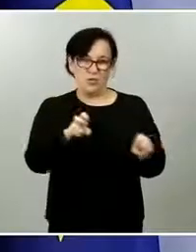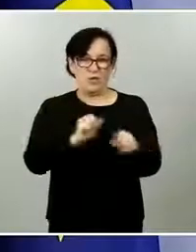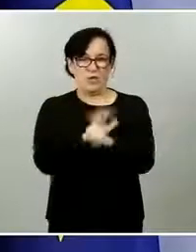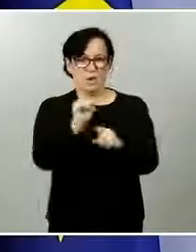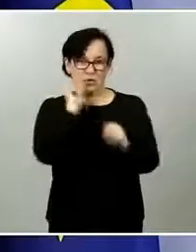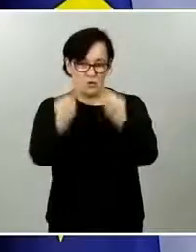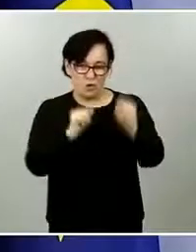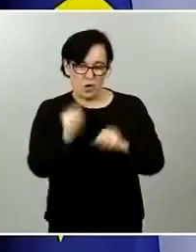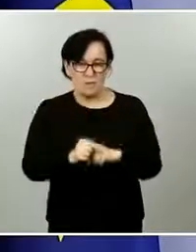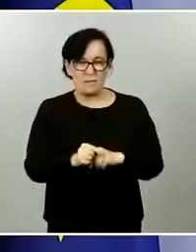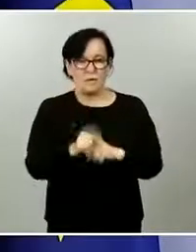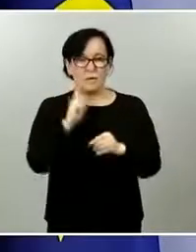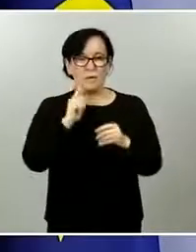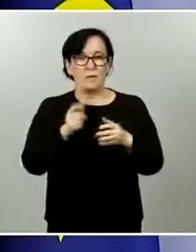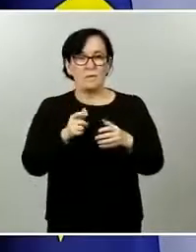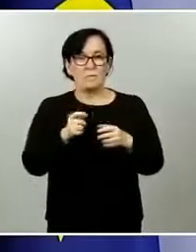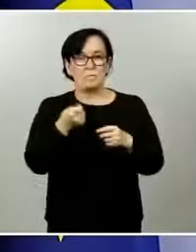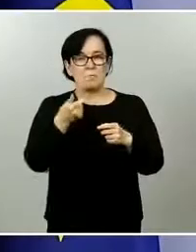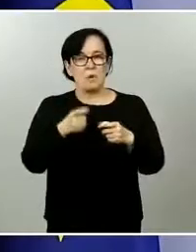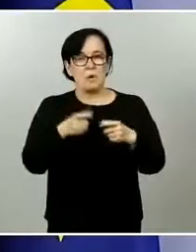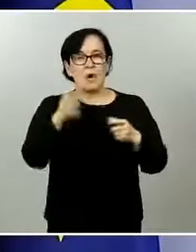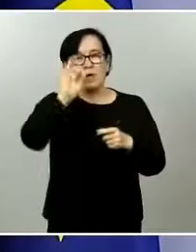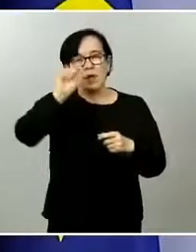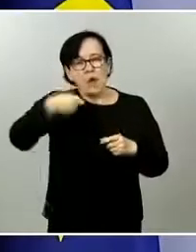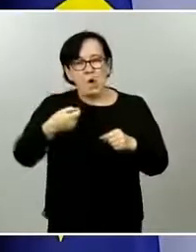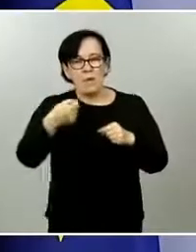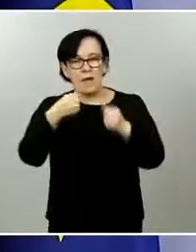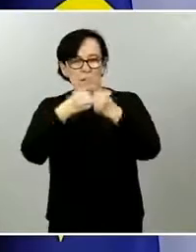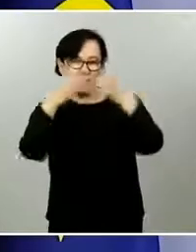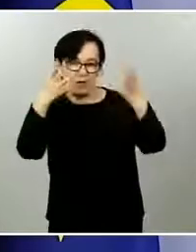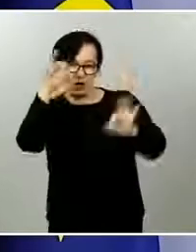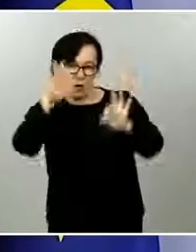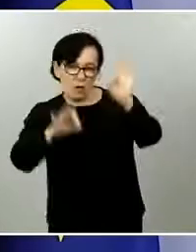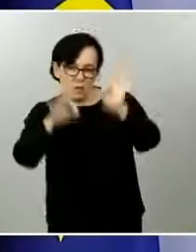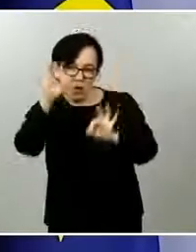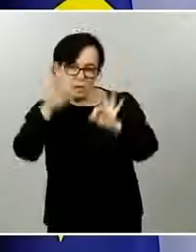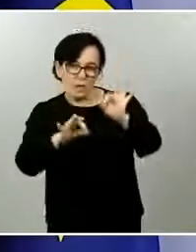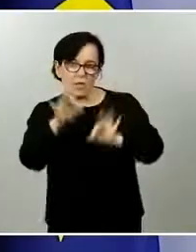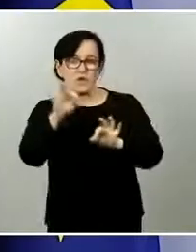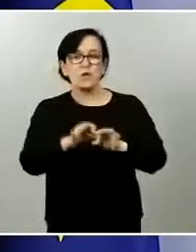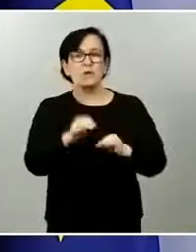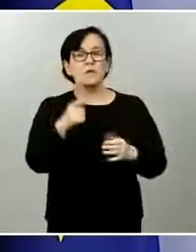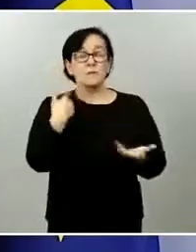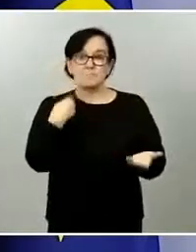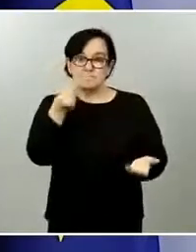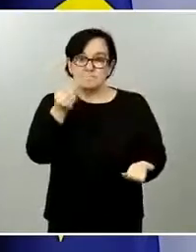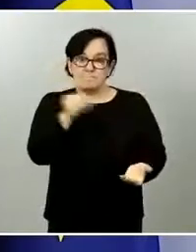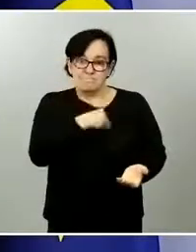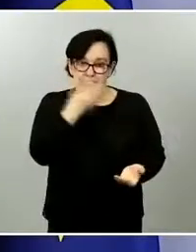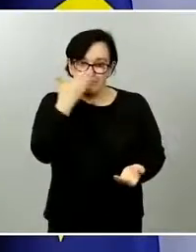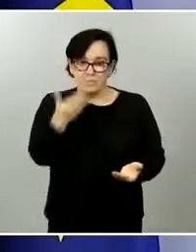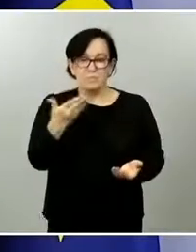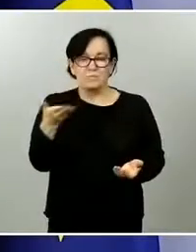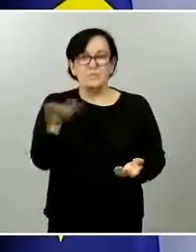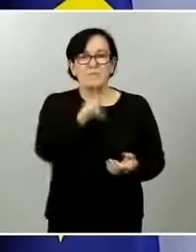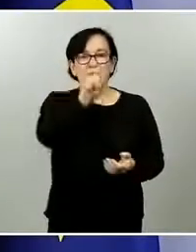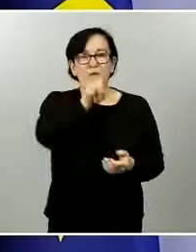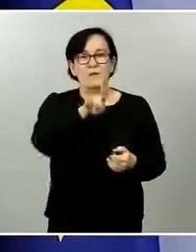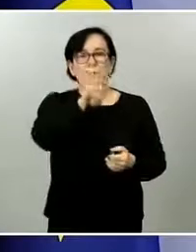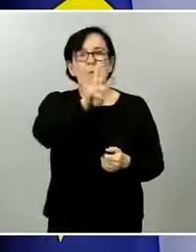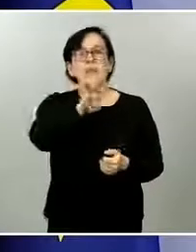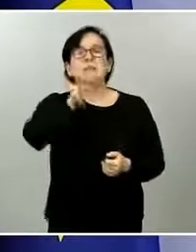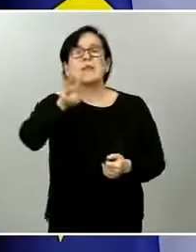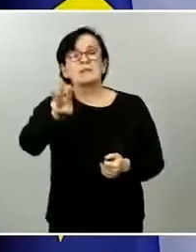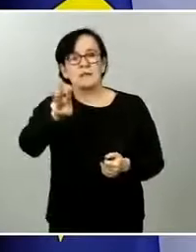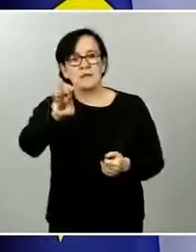han sido las personas que en el día de ayer fueron diagnosticadas como nuevos casos que tienen el COVID-19. Esto supone